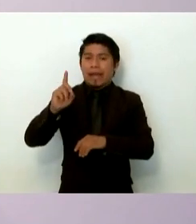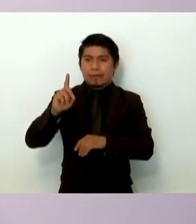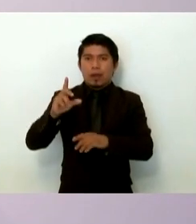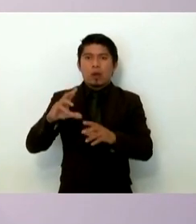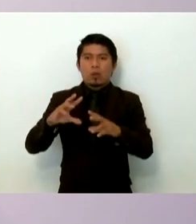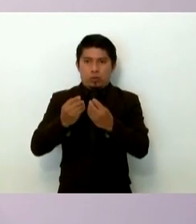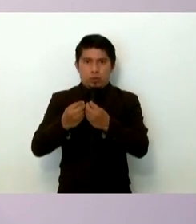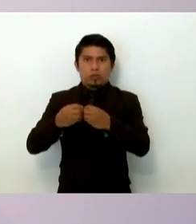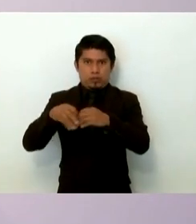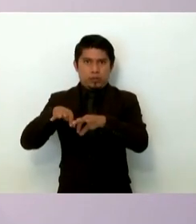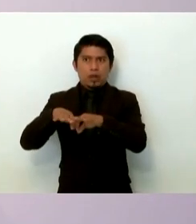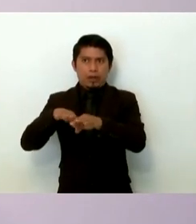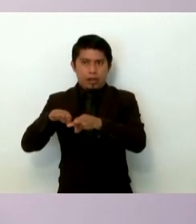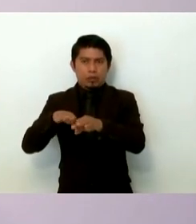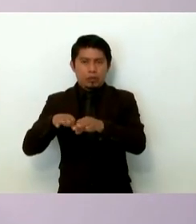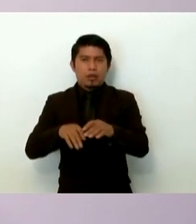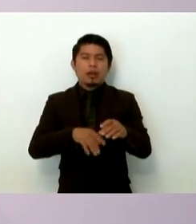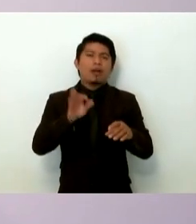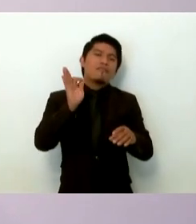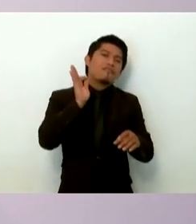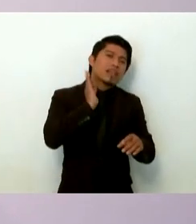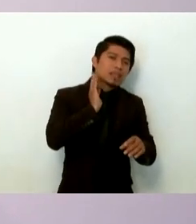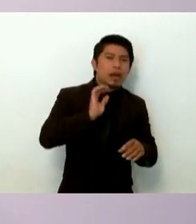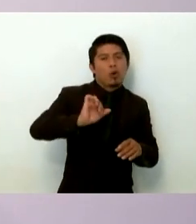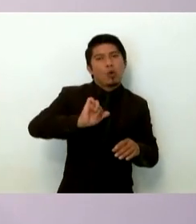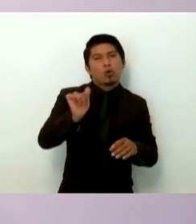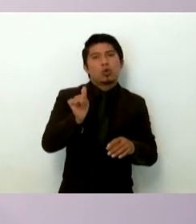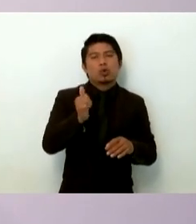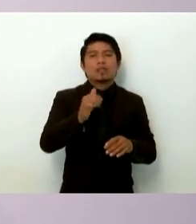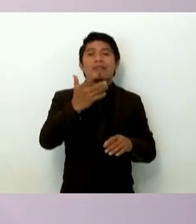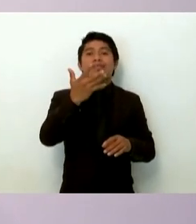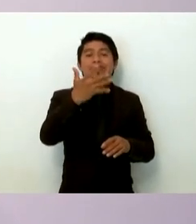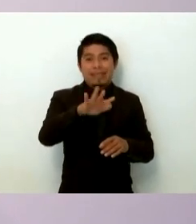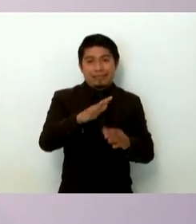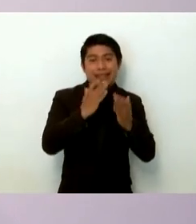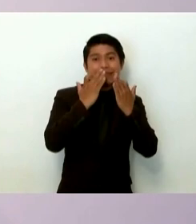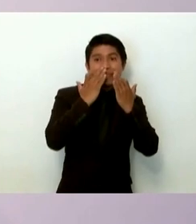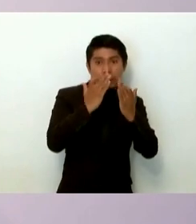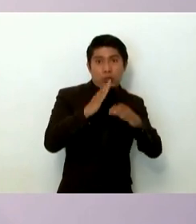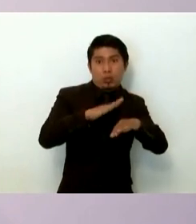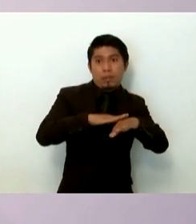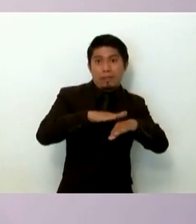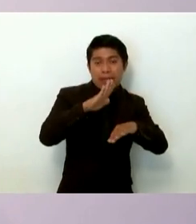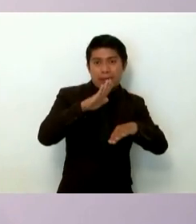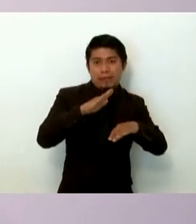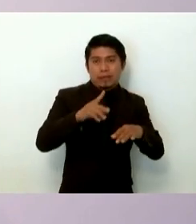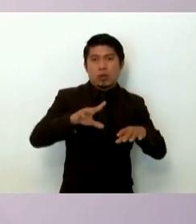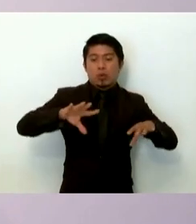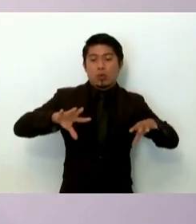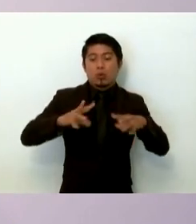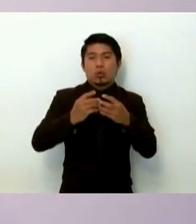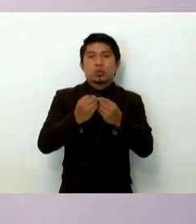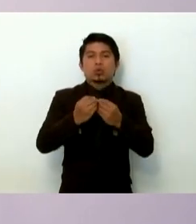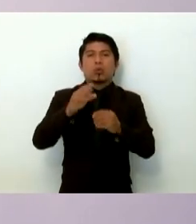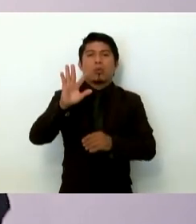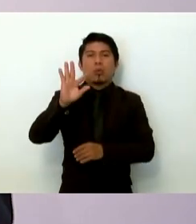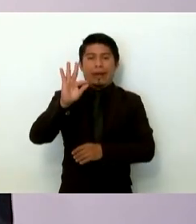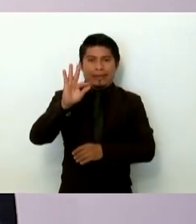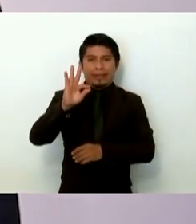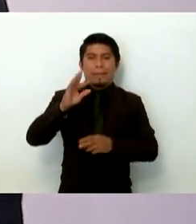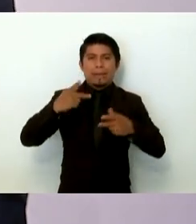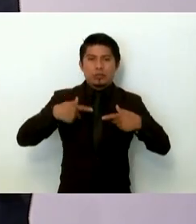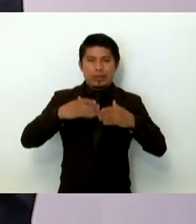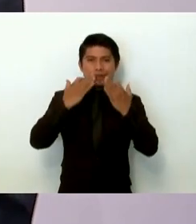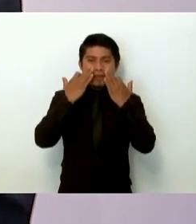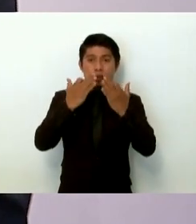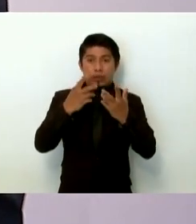colaborado con nosotros, la Fiscalía tiene otros 10 testigos adicionales, que suman 40, que están